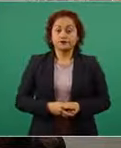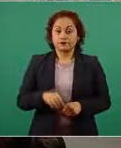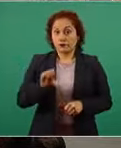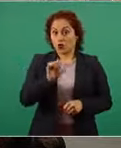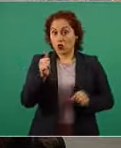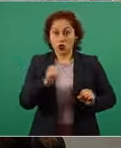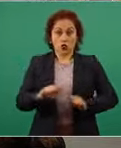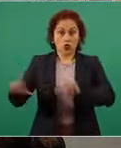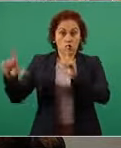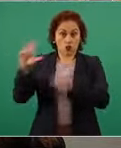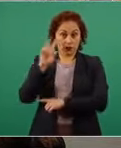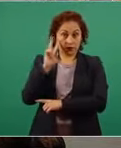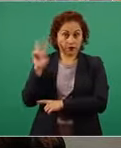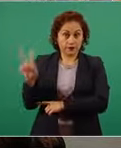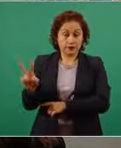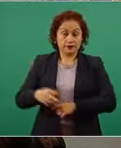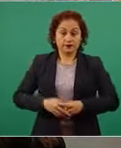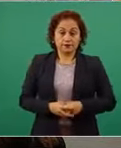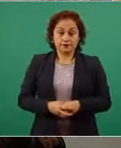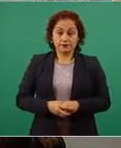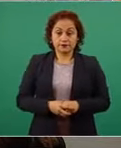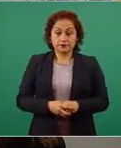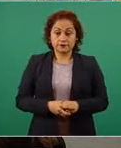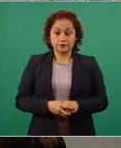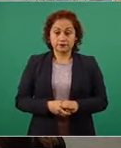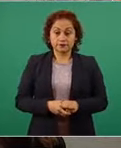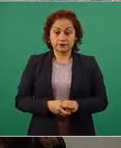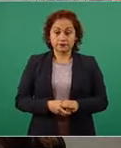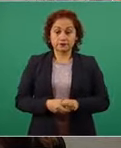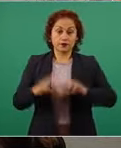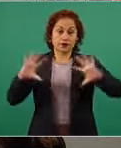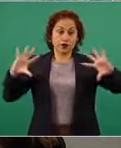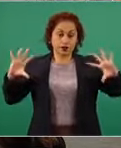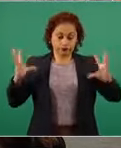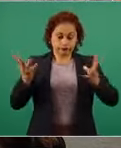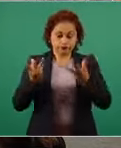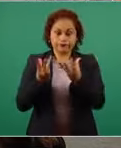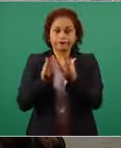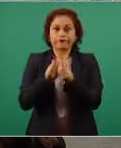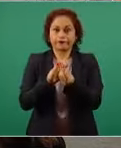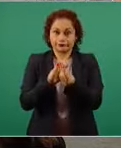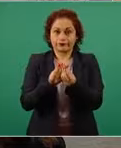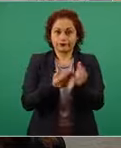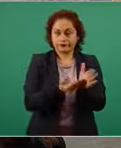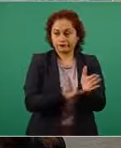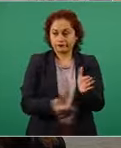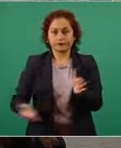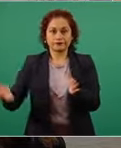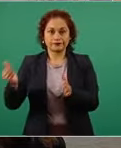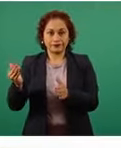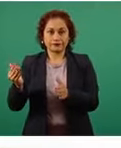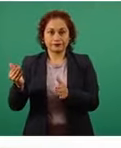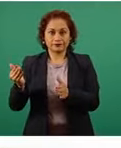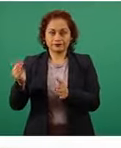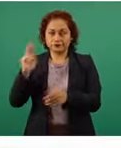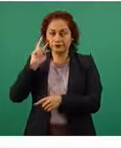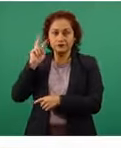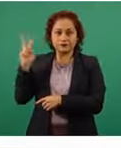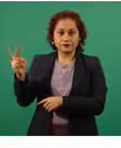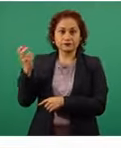pueden ustedes ver el avance acumulado que nos lleva a tener hoy, hasta ayer,